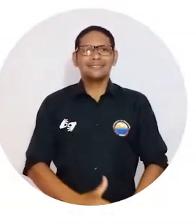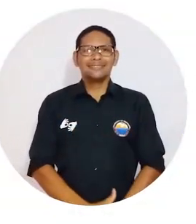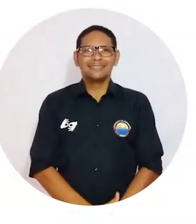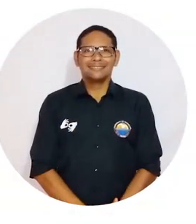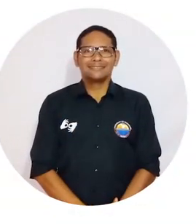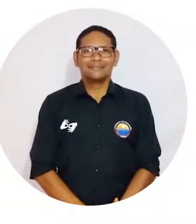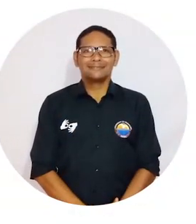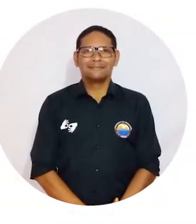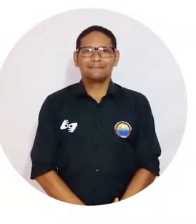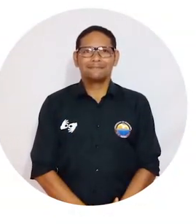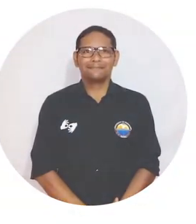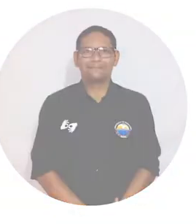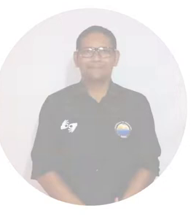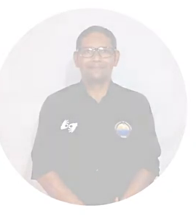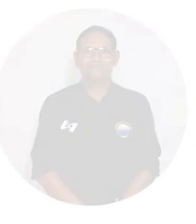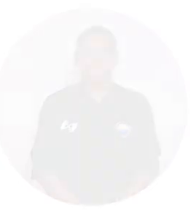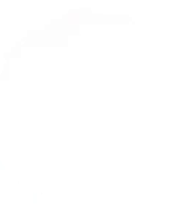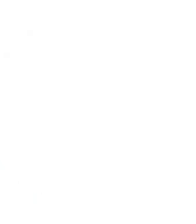incluyente e innovadora.